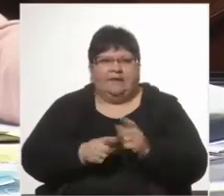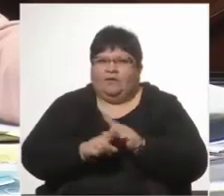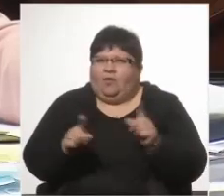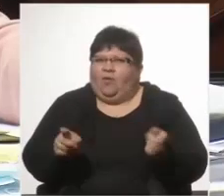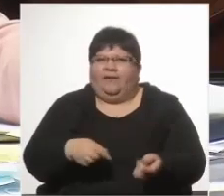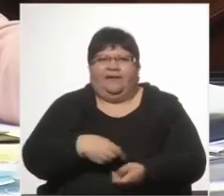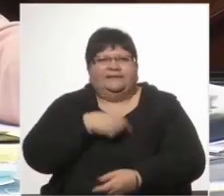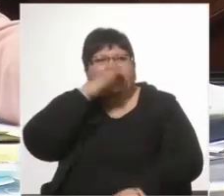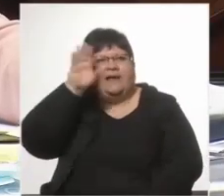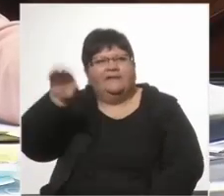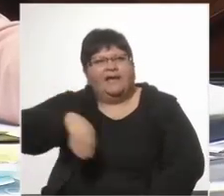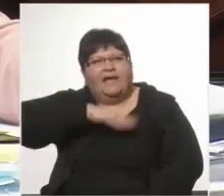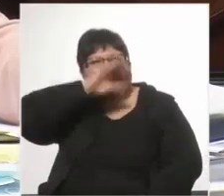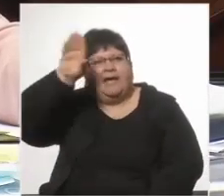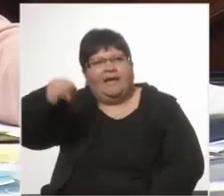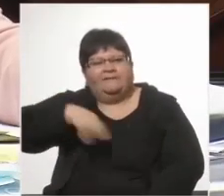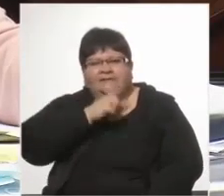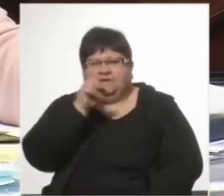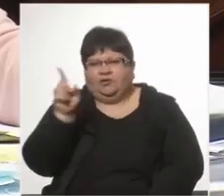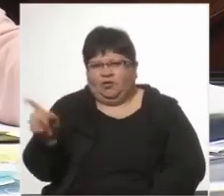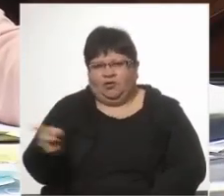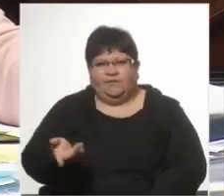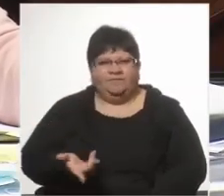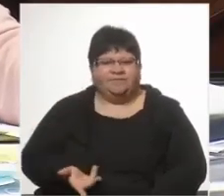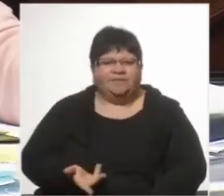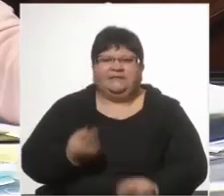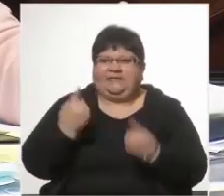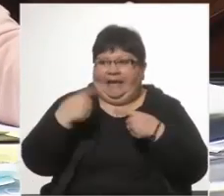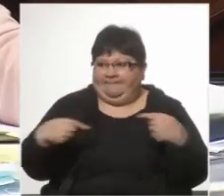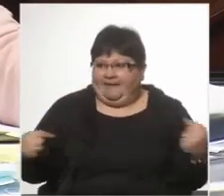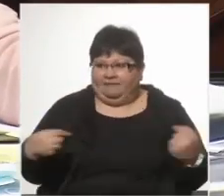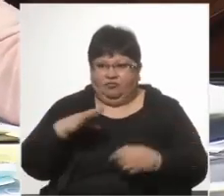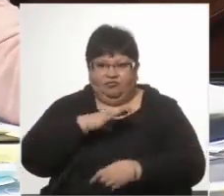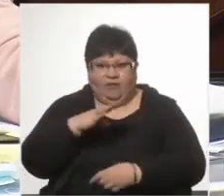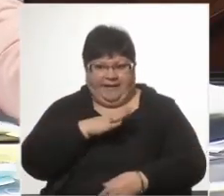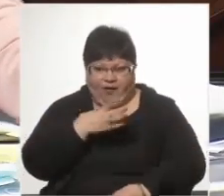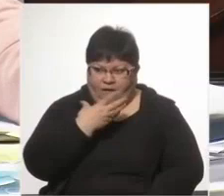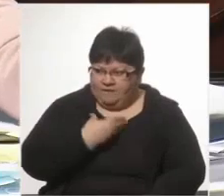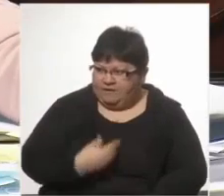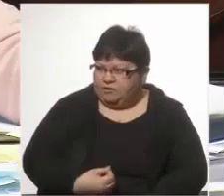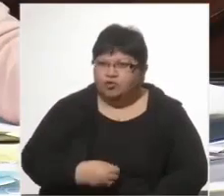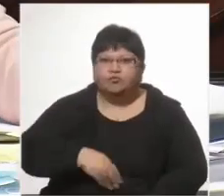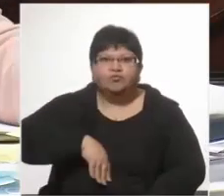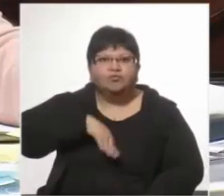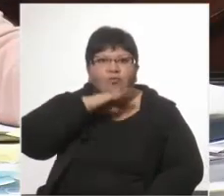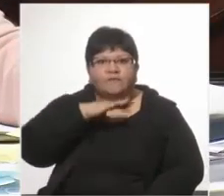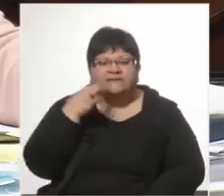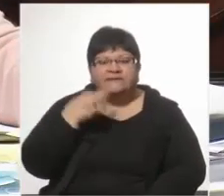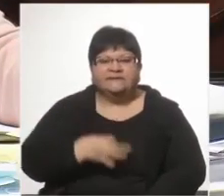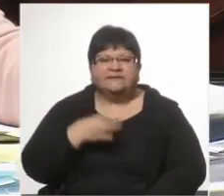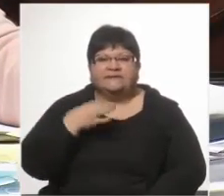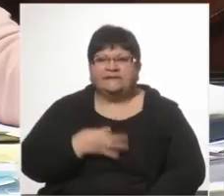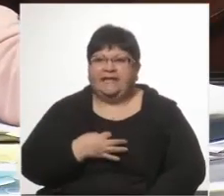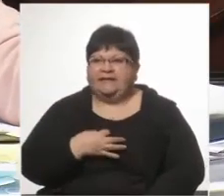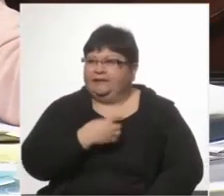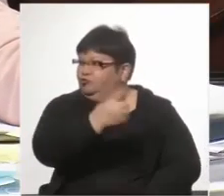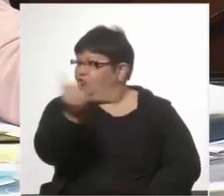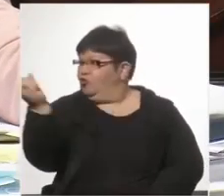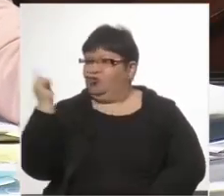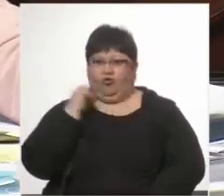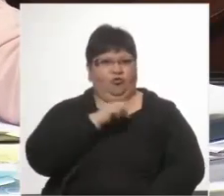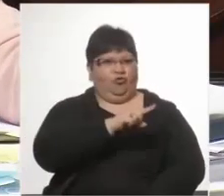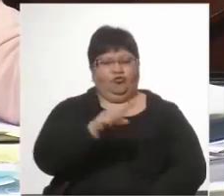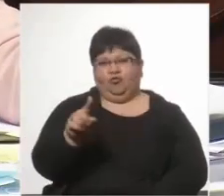Es si tenemos elementos de convicción suficientes, los pares para